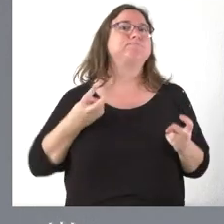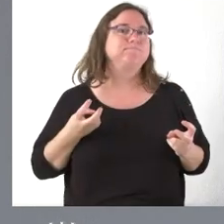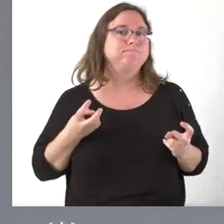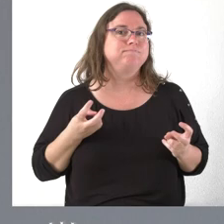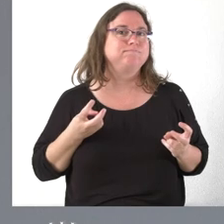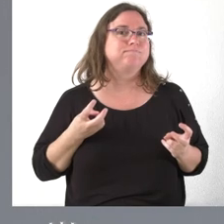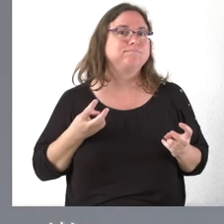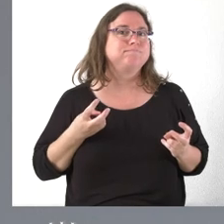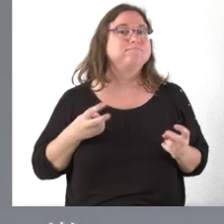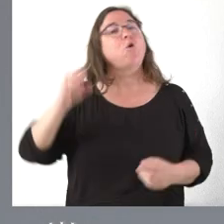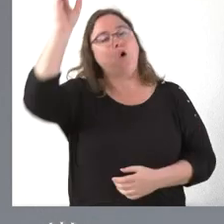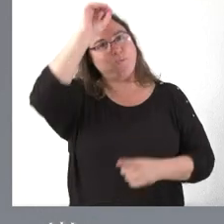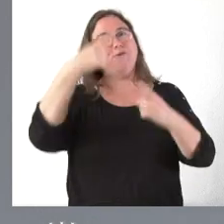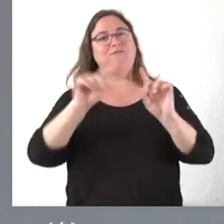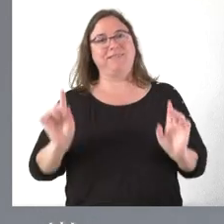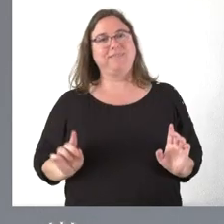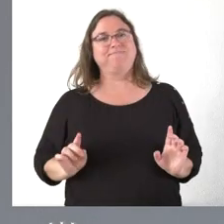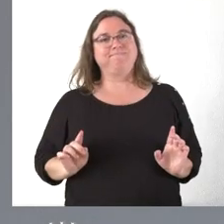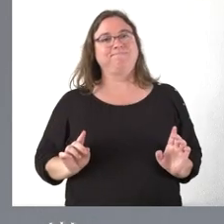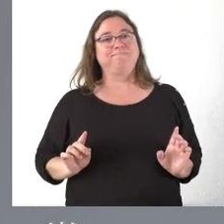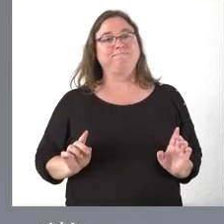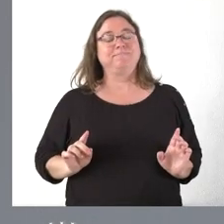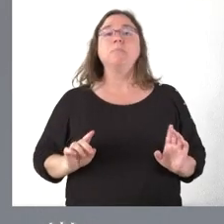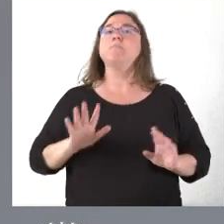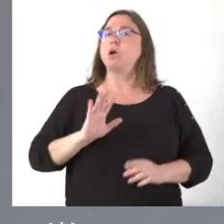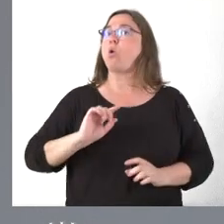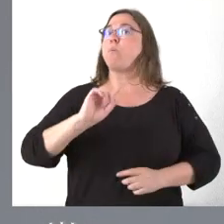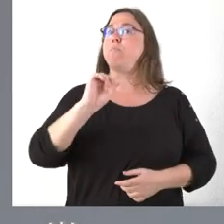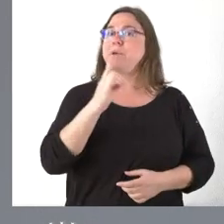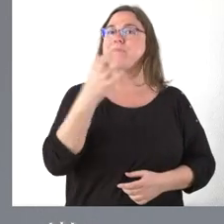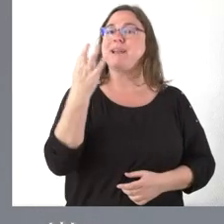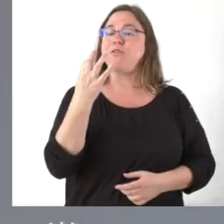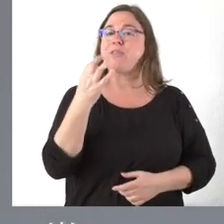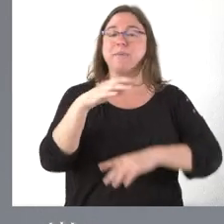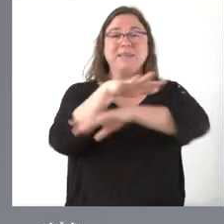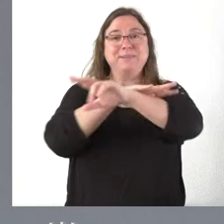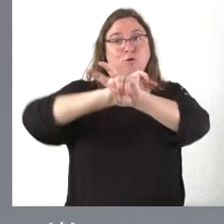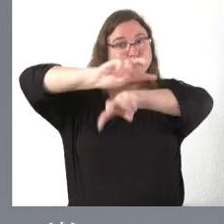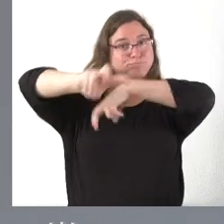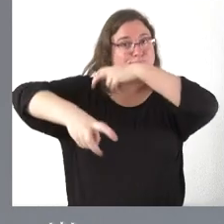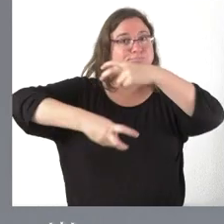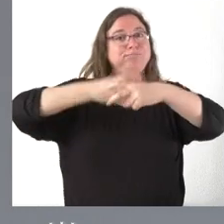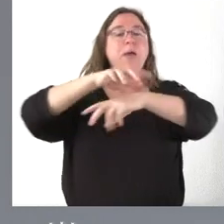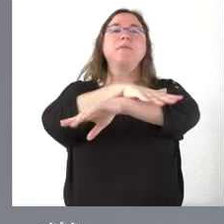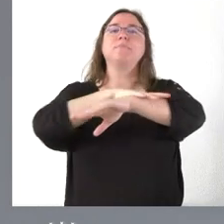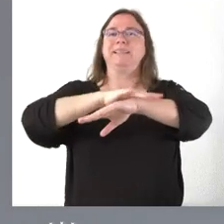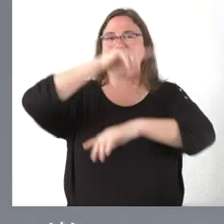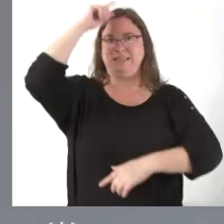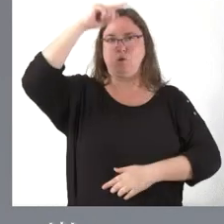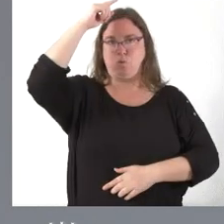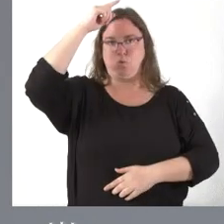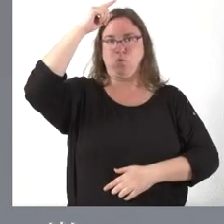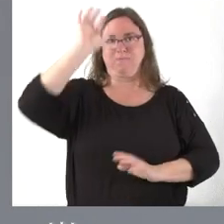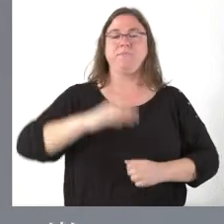pues a lo mejor opinaba lo contrario, pero primero se tiene que producir eso, la reestructuración del Ministerio de Cultura.